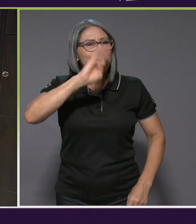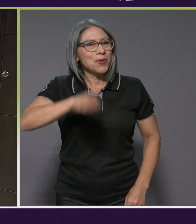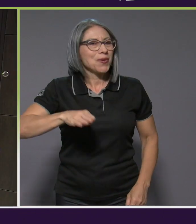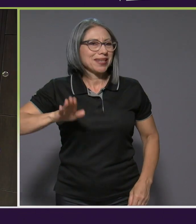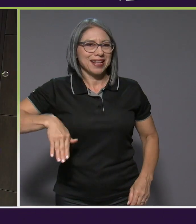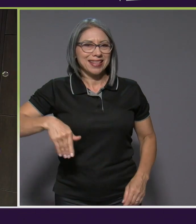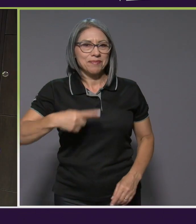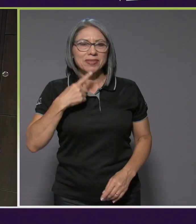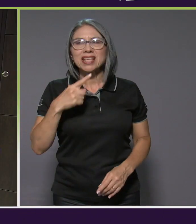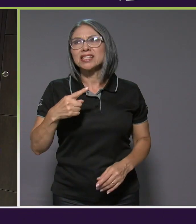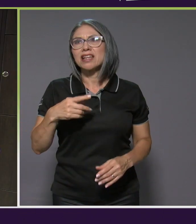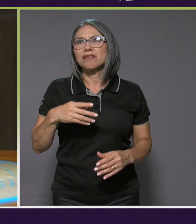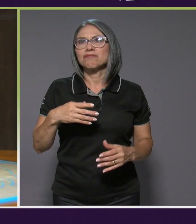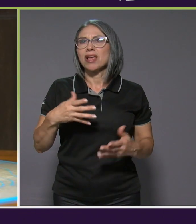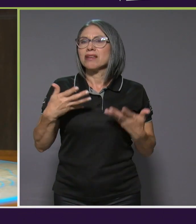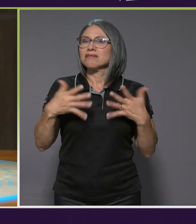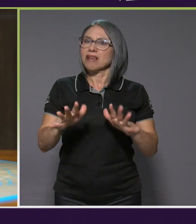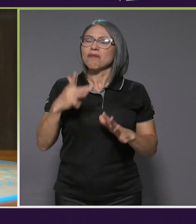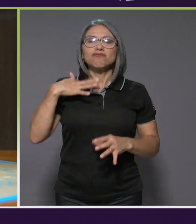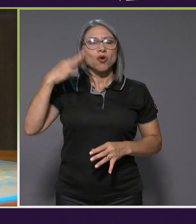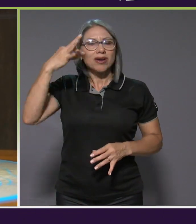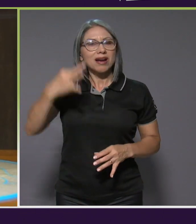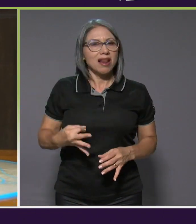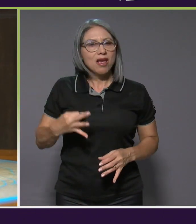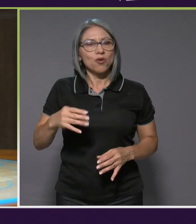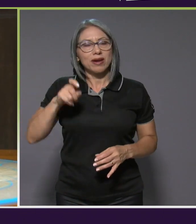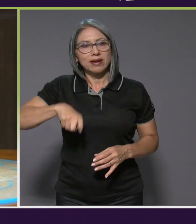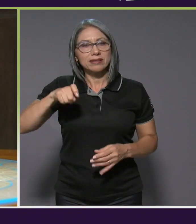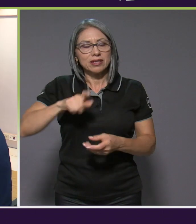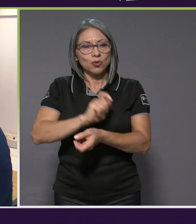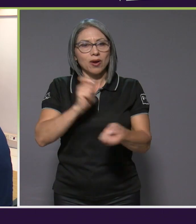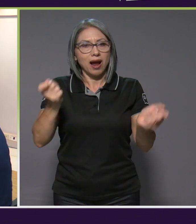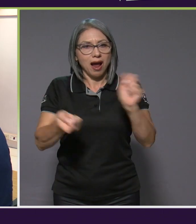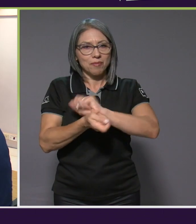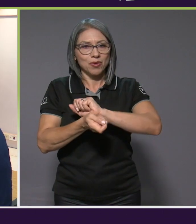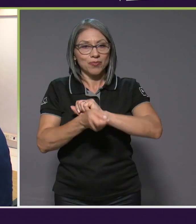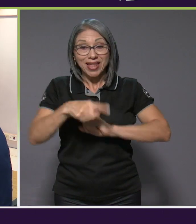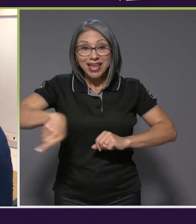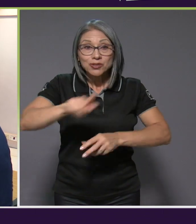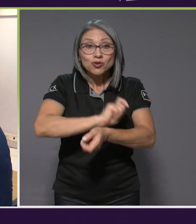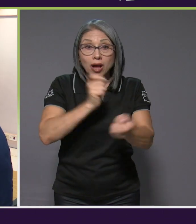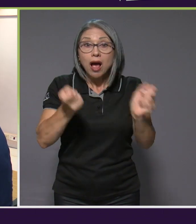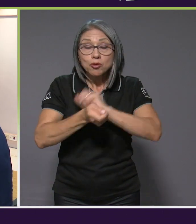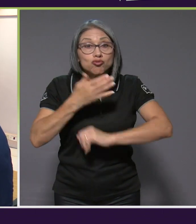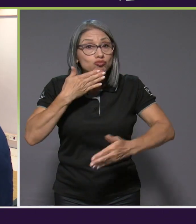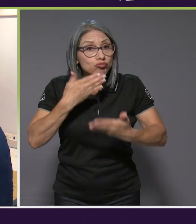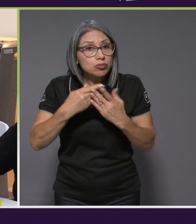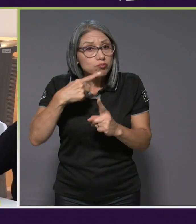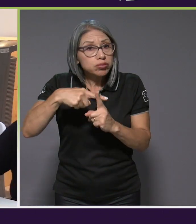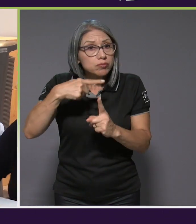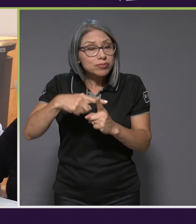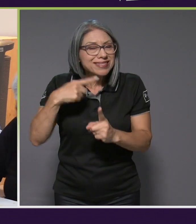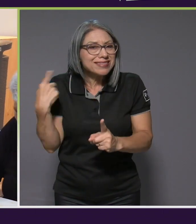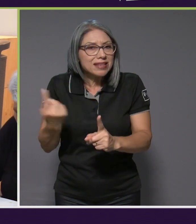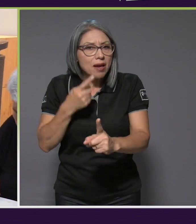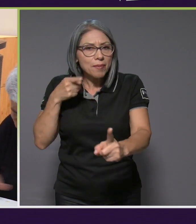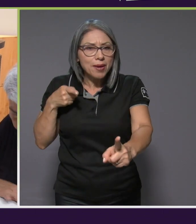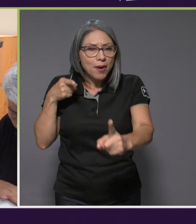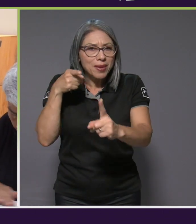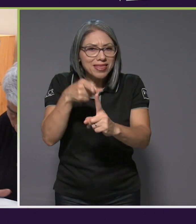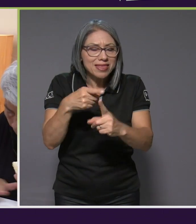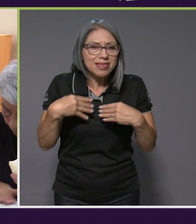bueno, ya creo que necesito un cambio y sobre todo, porque estos cambios son cambios positivos, ¿verdad?, que al final el objetivo siempre es la